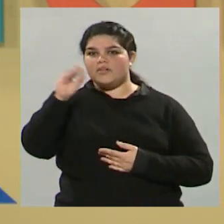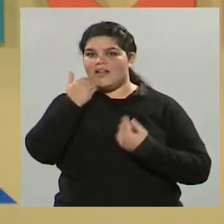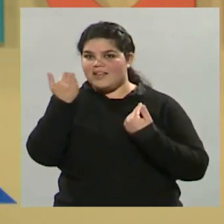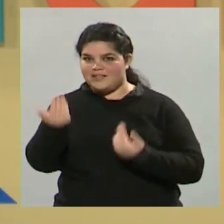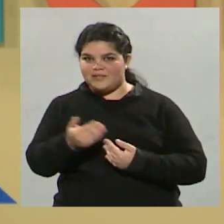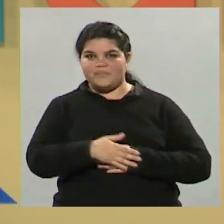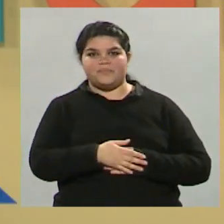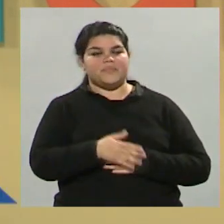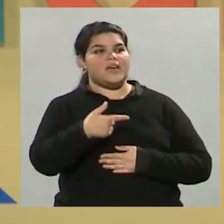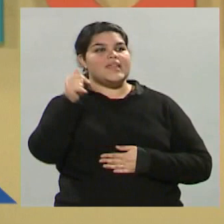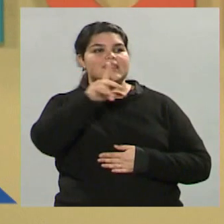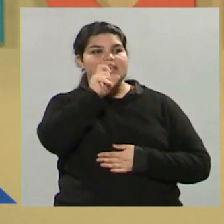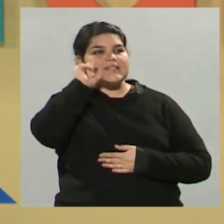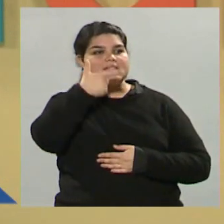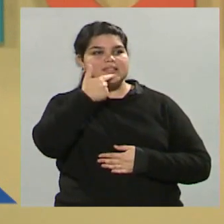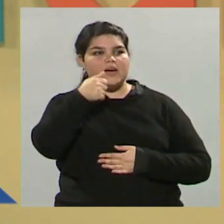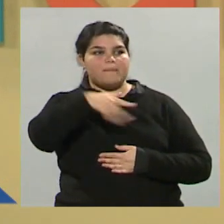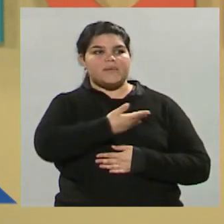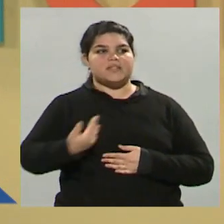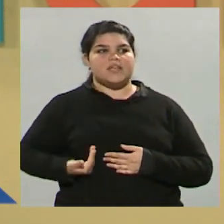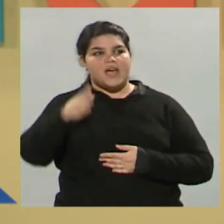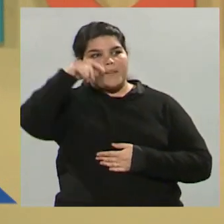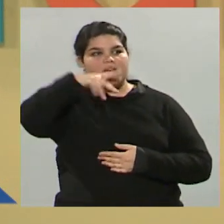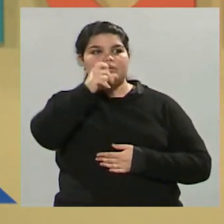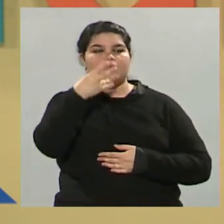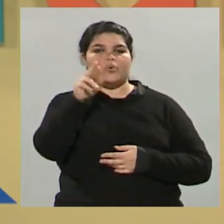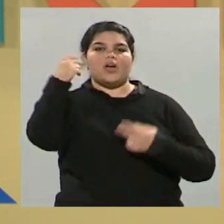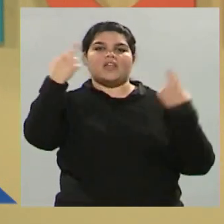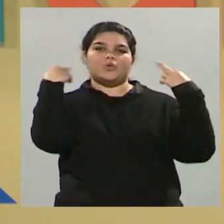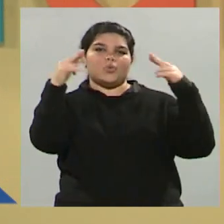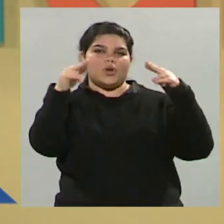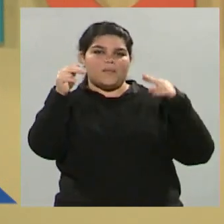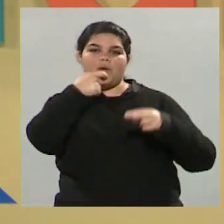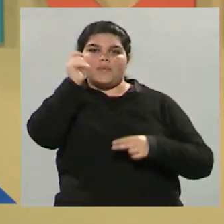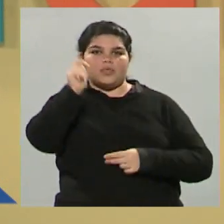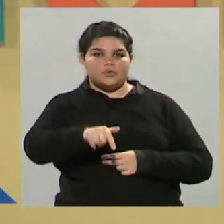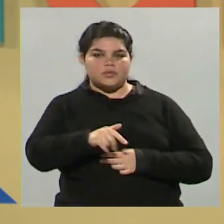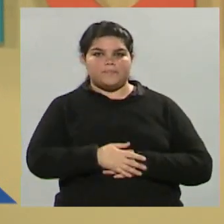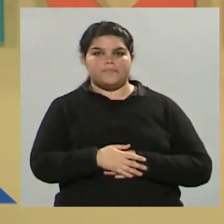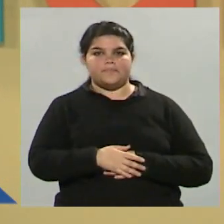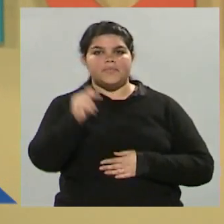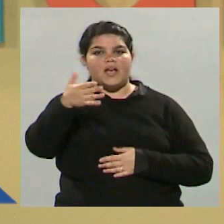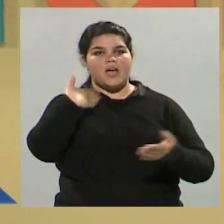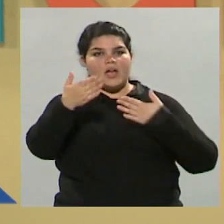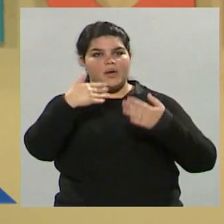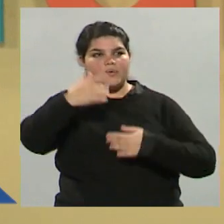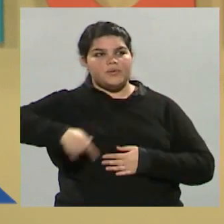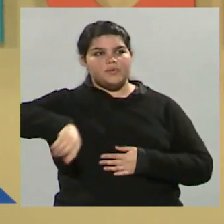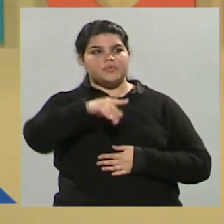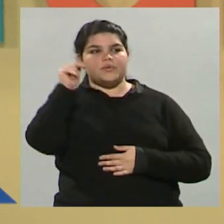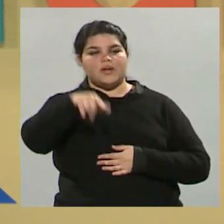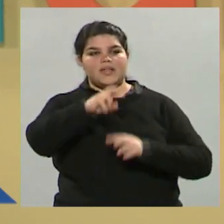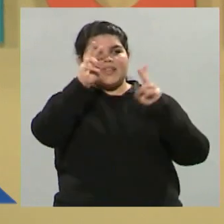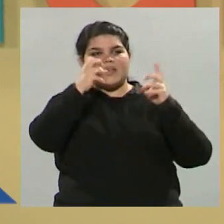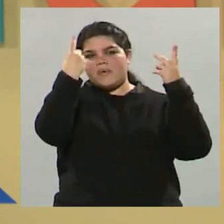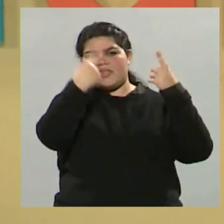todos. Un abrazo grande. Gabriela Testa, la presidenta de EMTUR, el ente autárquico de turismo de la provincia de Mendoza, charlando con nosotros sobre varios